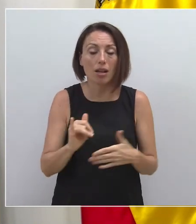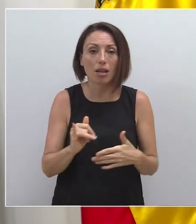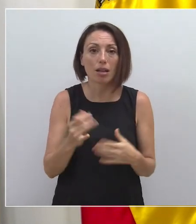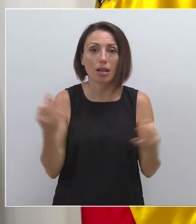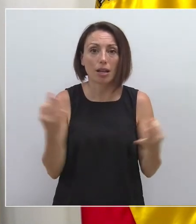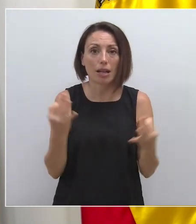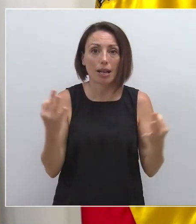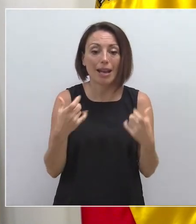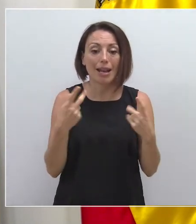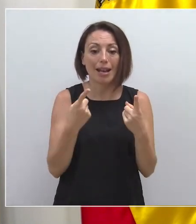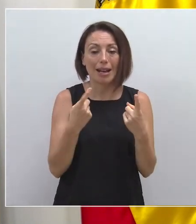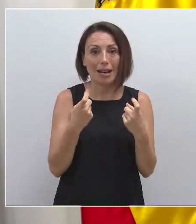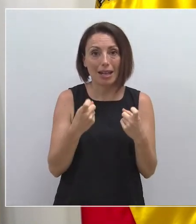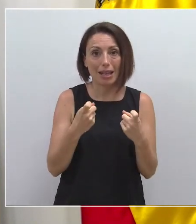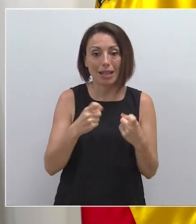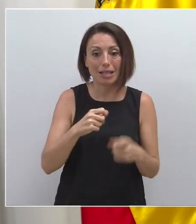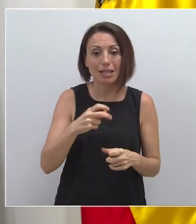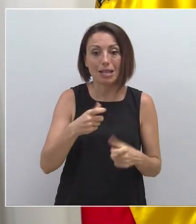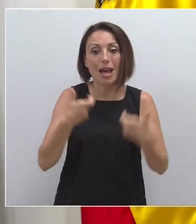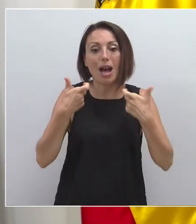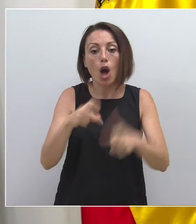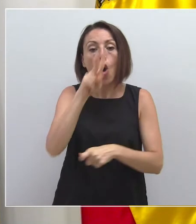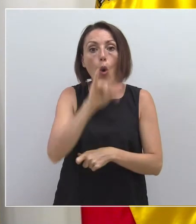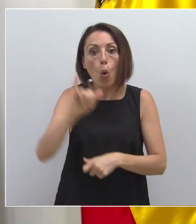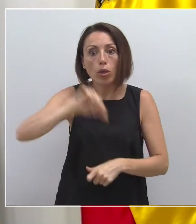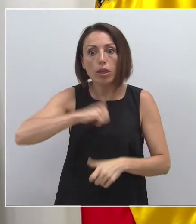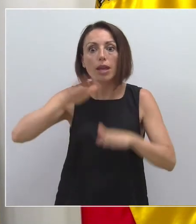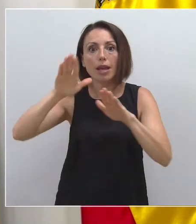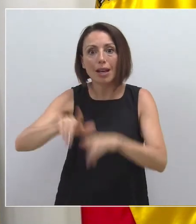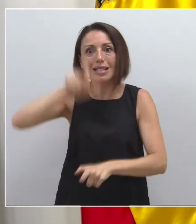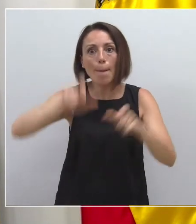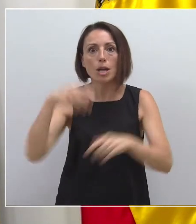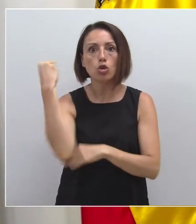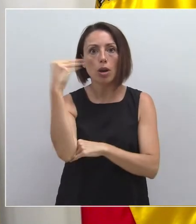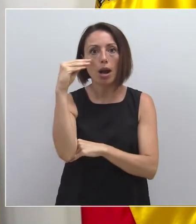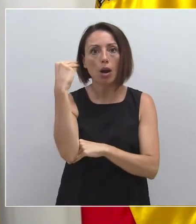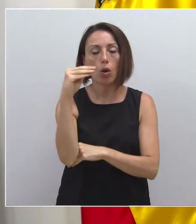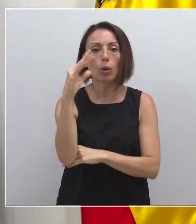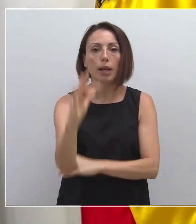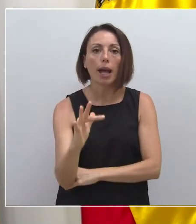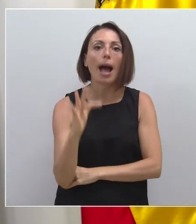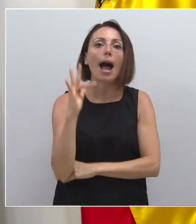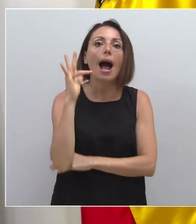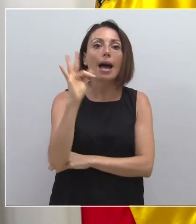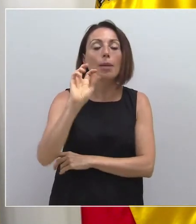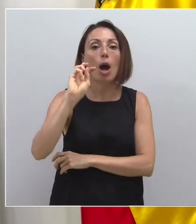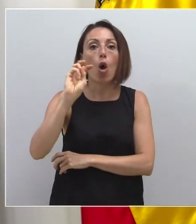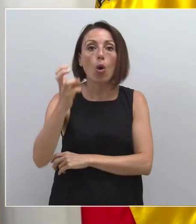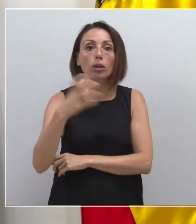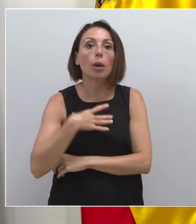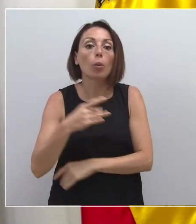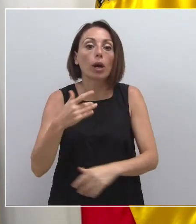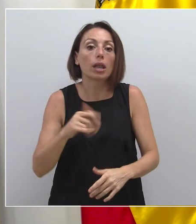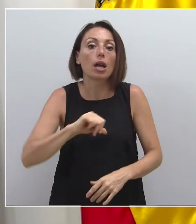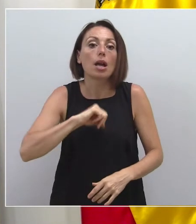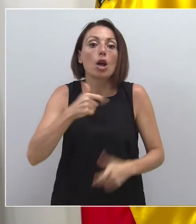en la necesidad de ingresos en UCI de personas muy jóvenes. Y además de aquellas otras que pueden no necesitar los ingresos